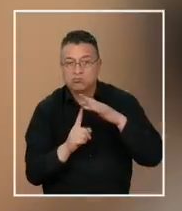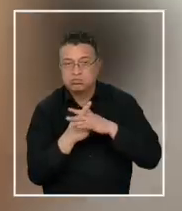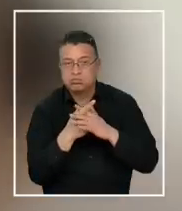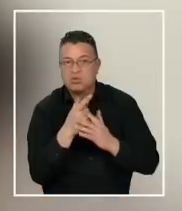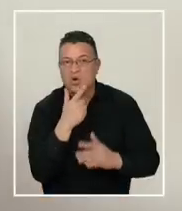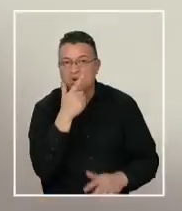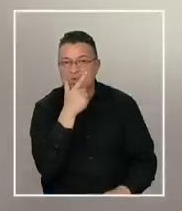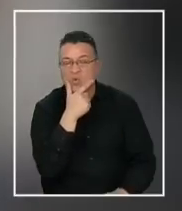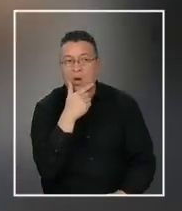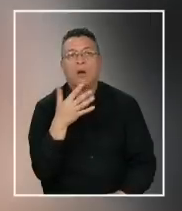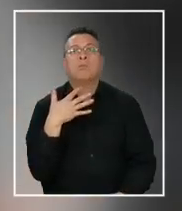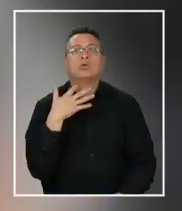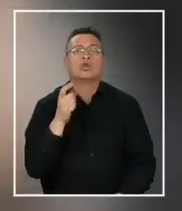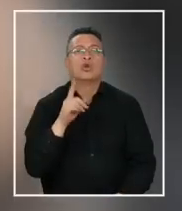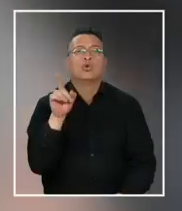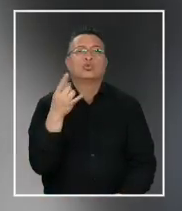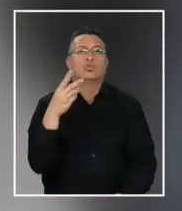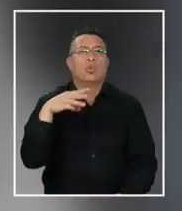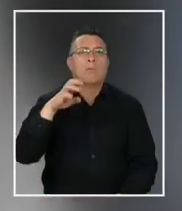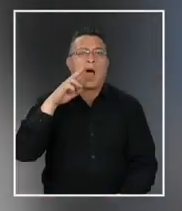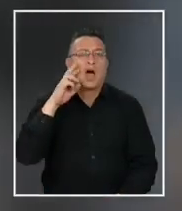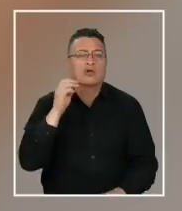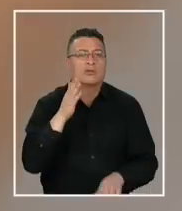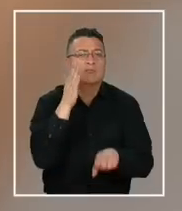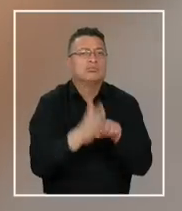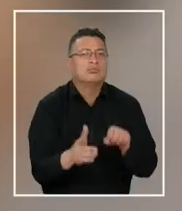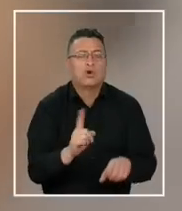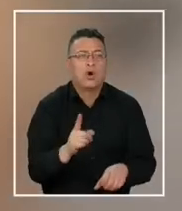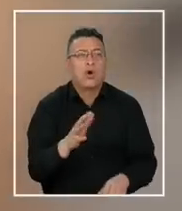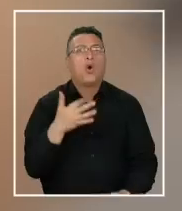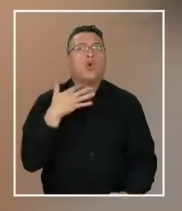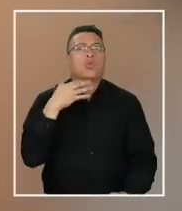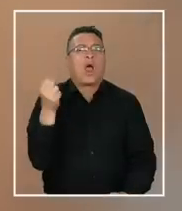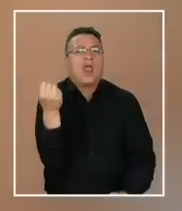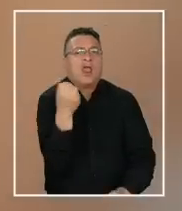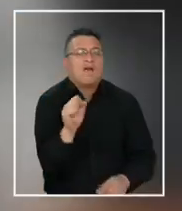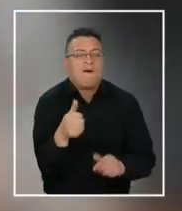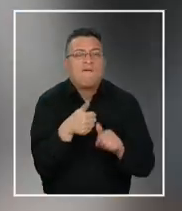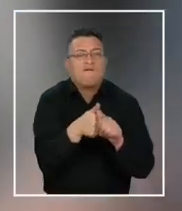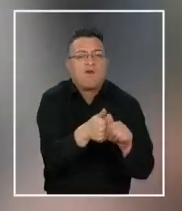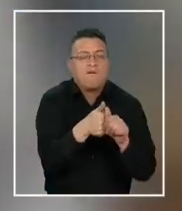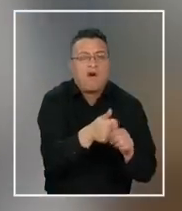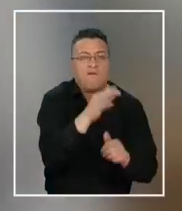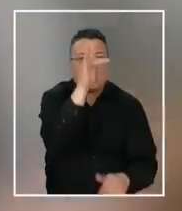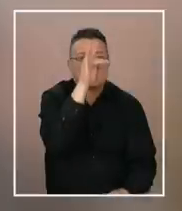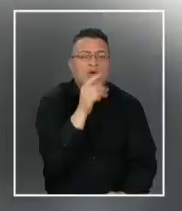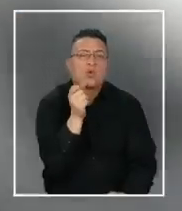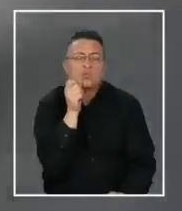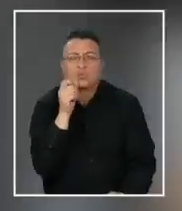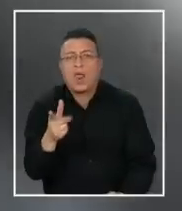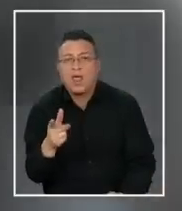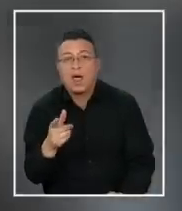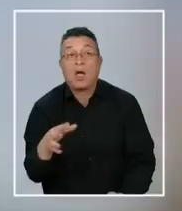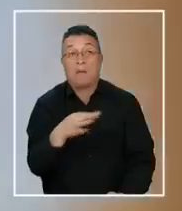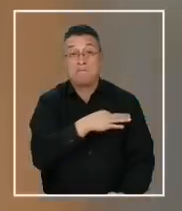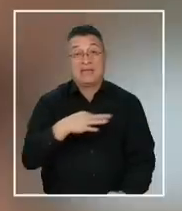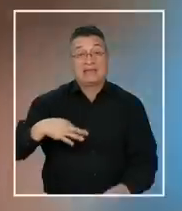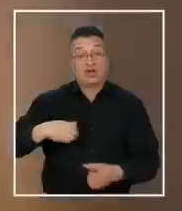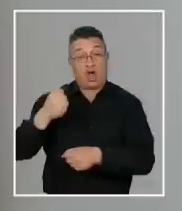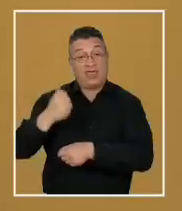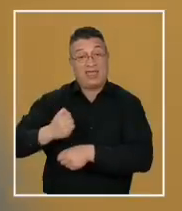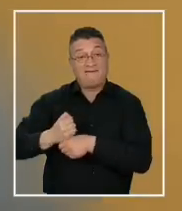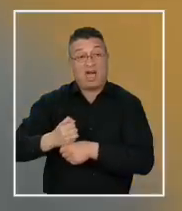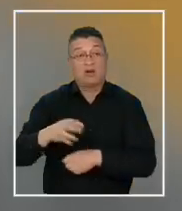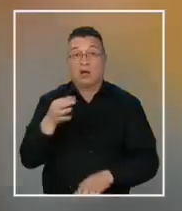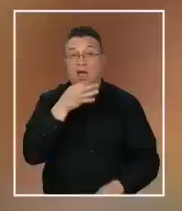¿Por qué no se decretó un sumario previo a la desvinculación? ¿Cuál fue la conducta impropia hacia la funcionaria del Ministerio? Desde el Ministerio del Trabajo se